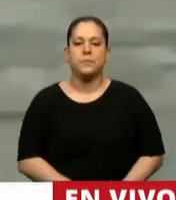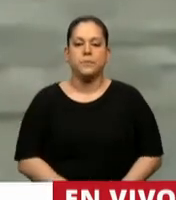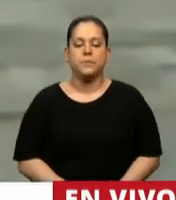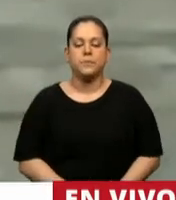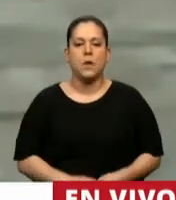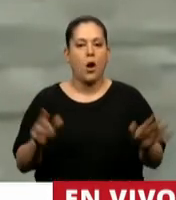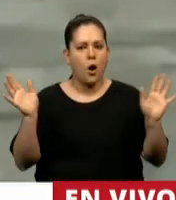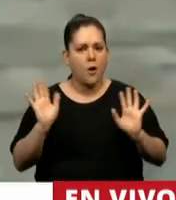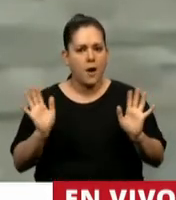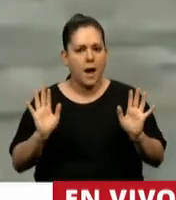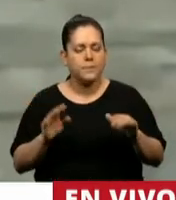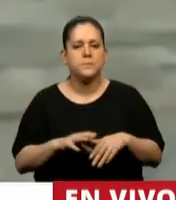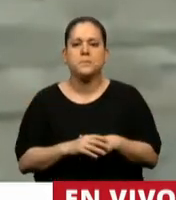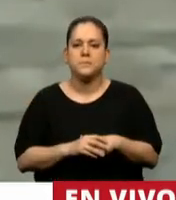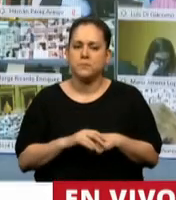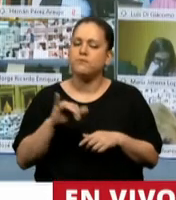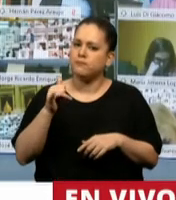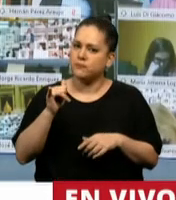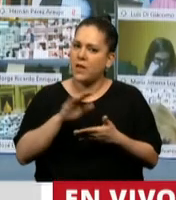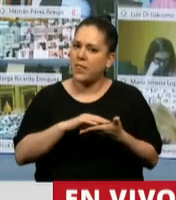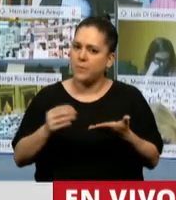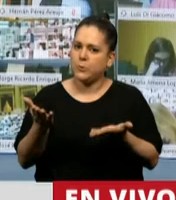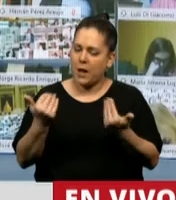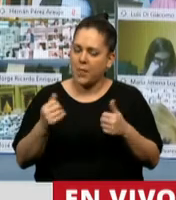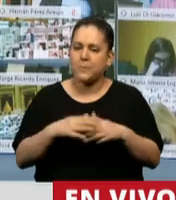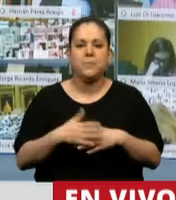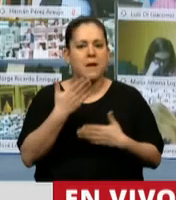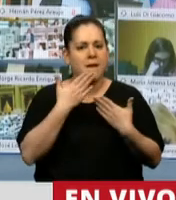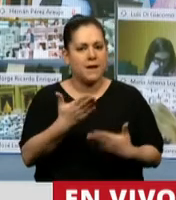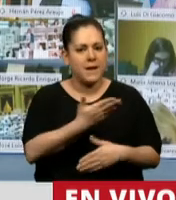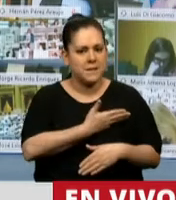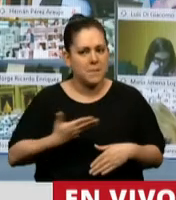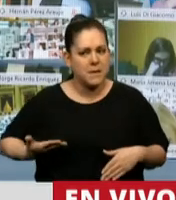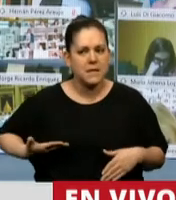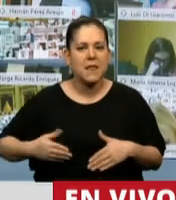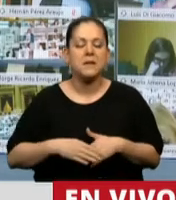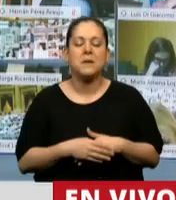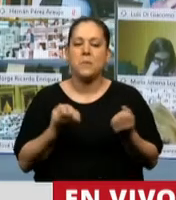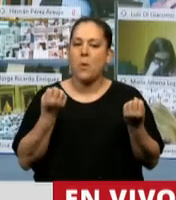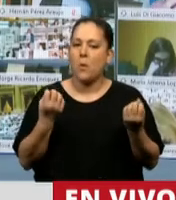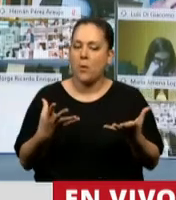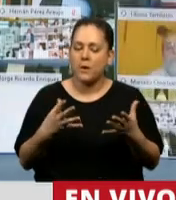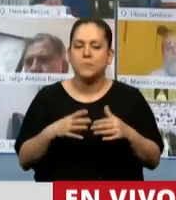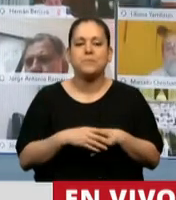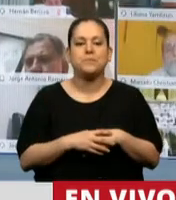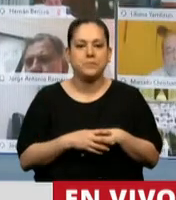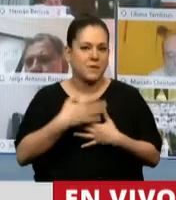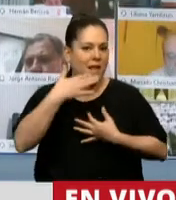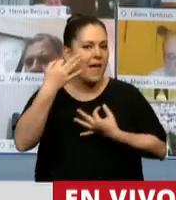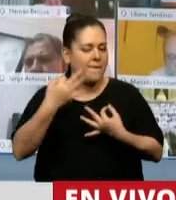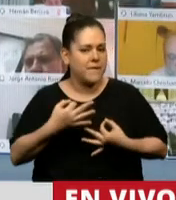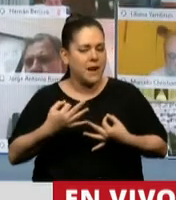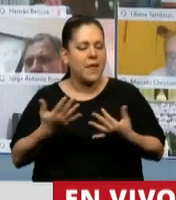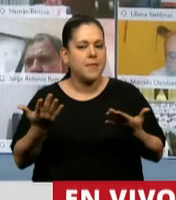Hola. Sí, diputado, lo escuchamos. Gracias, presidente. Bueno, en verdad